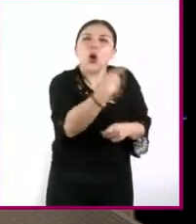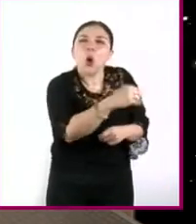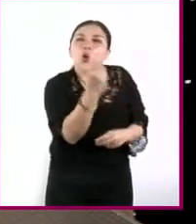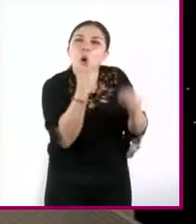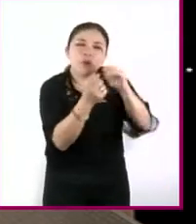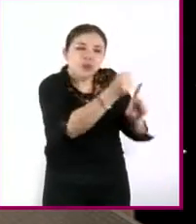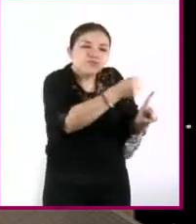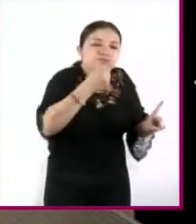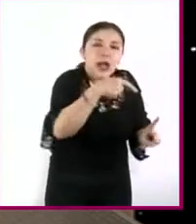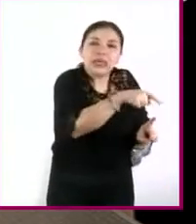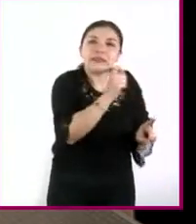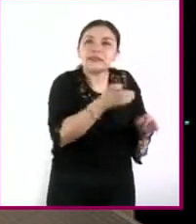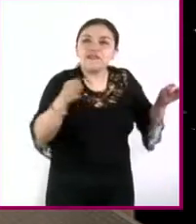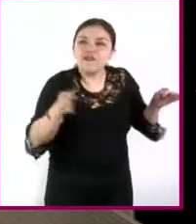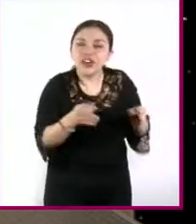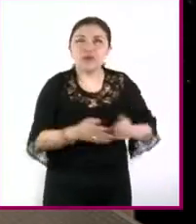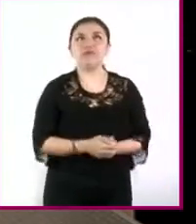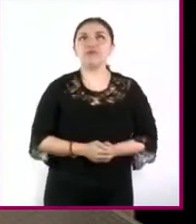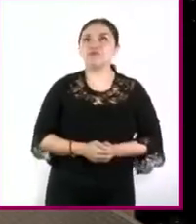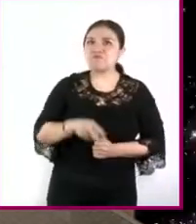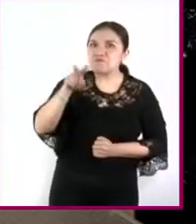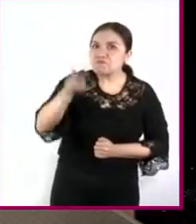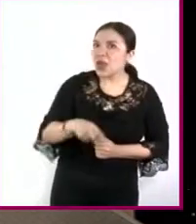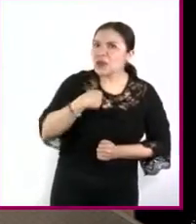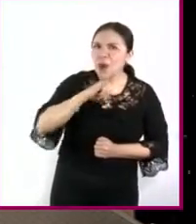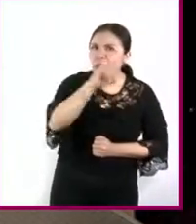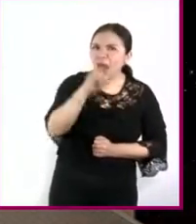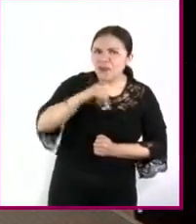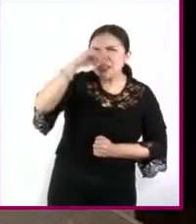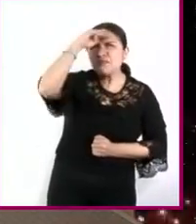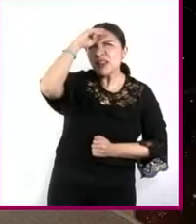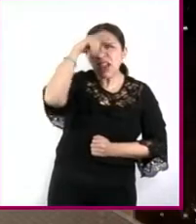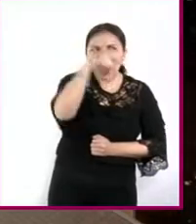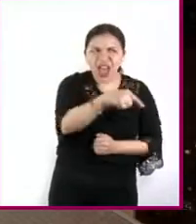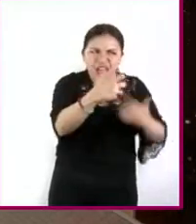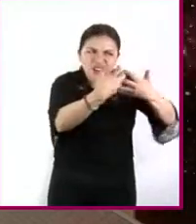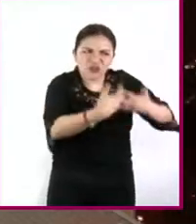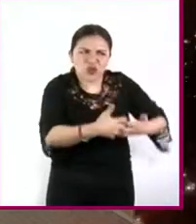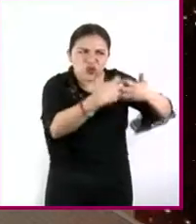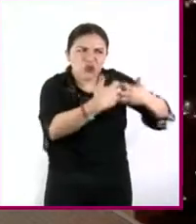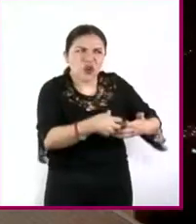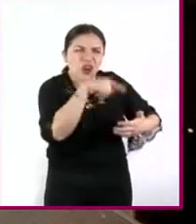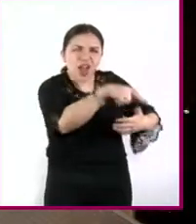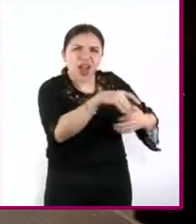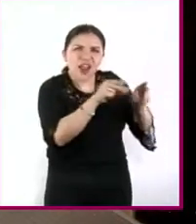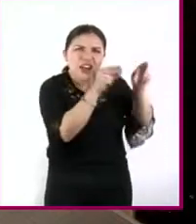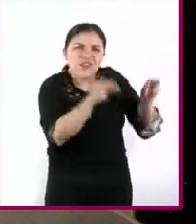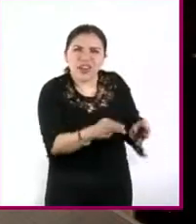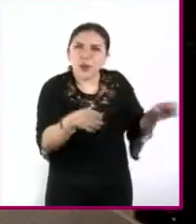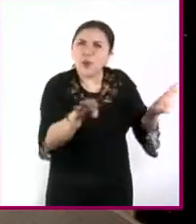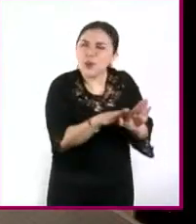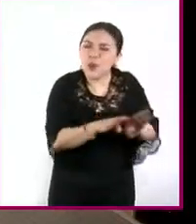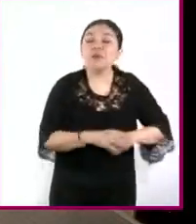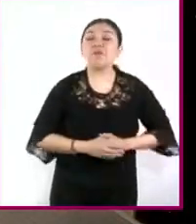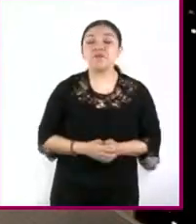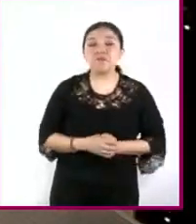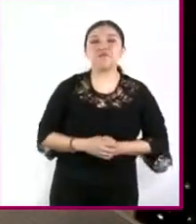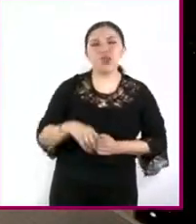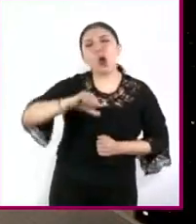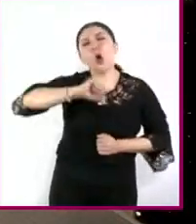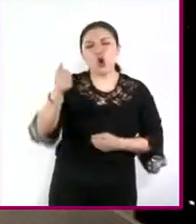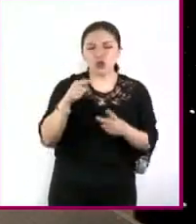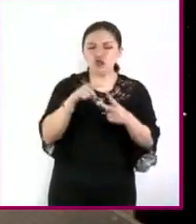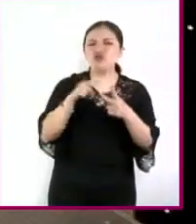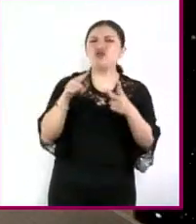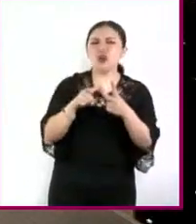nunca me había preguntado cómo funciona un refrigerador en qué casos crees que se apliquen las otras dos